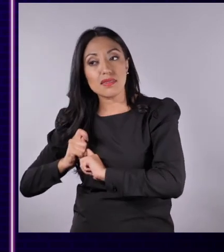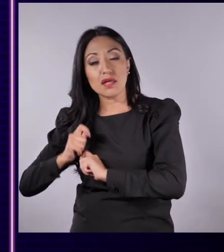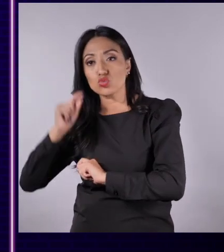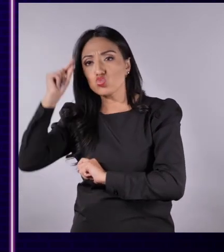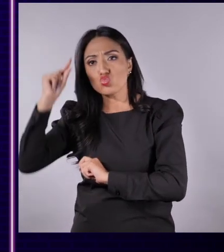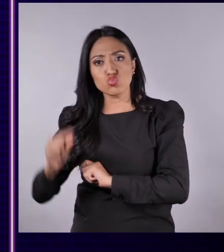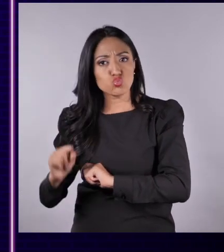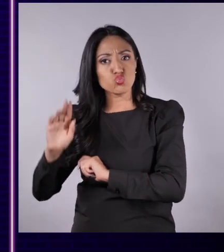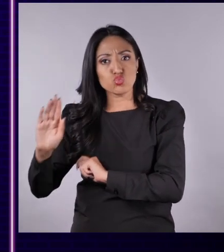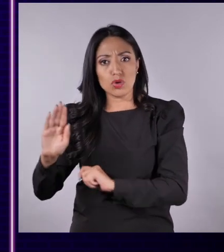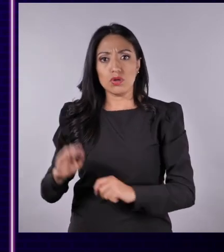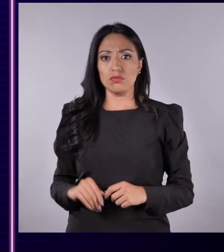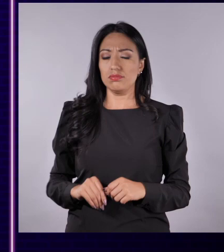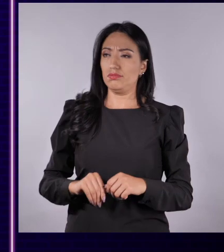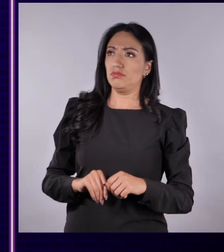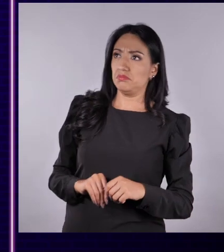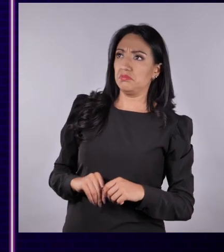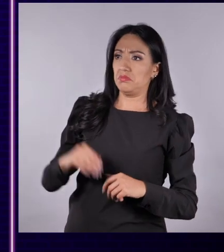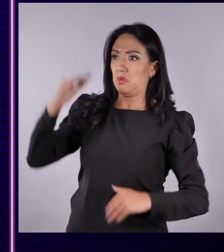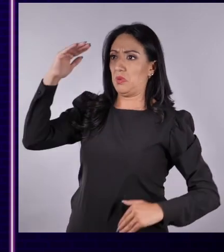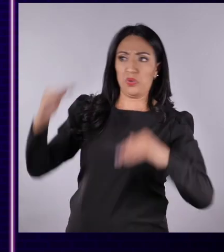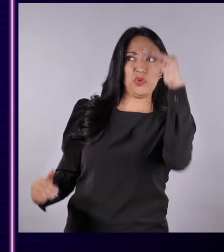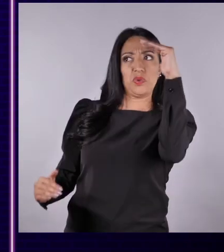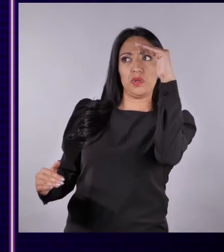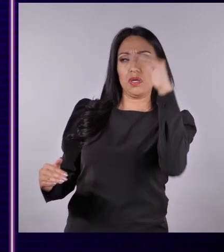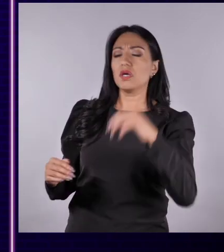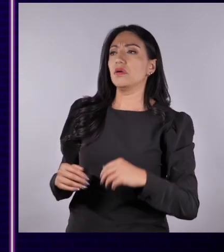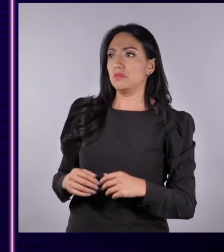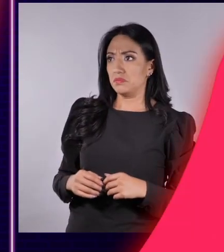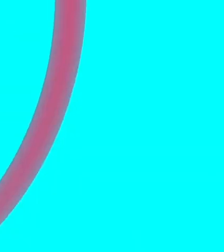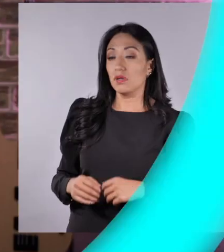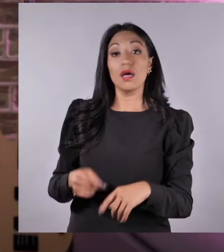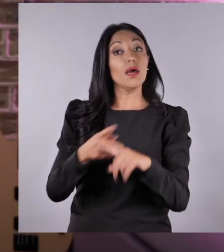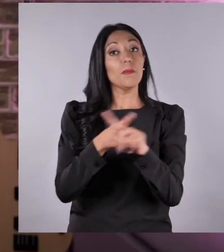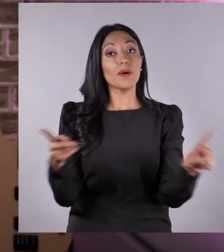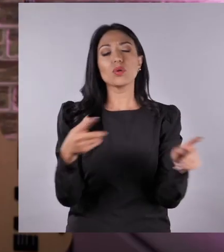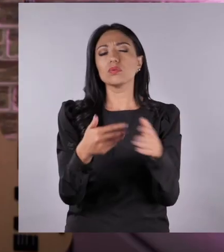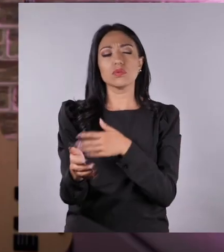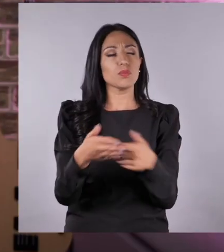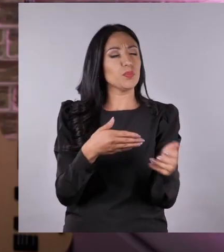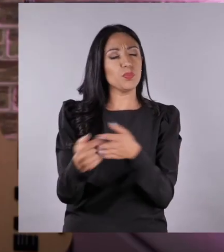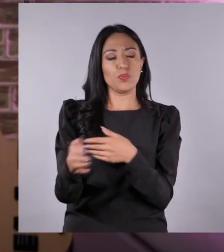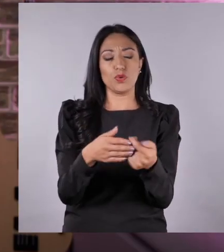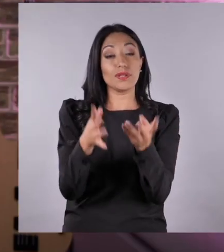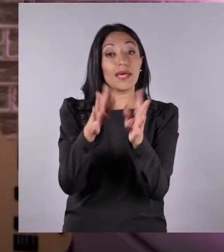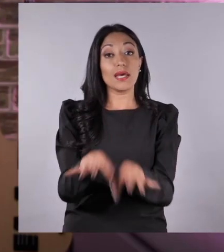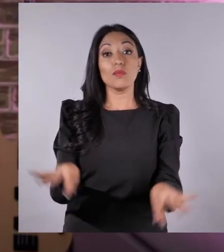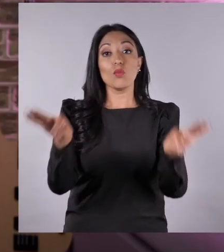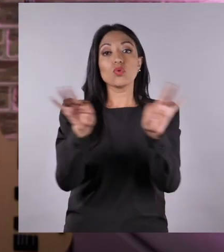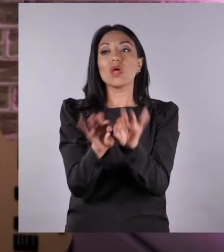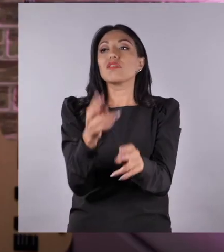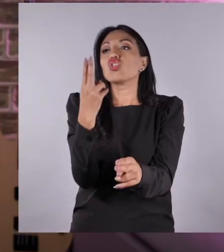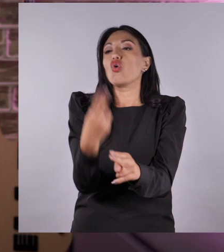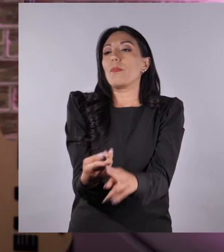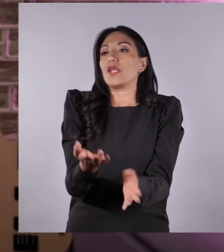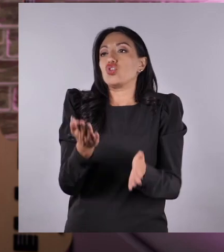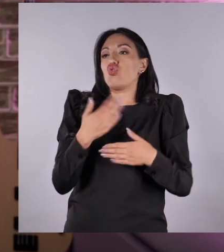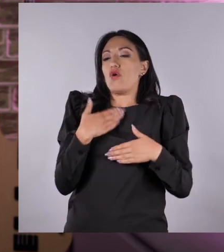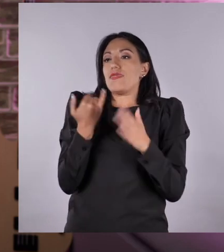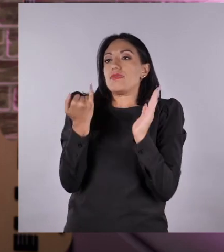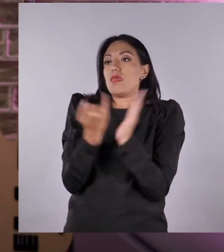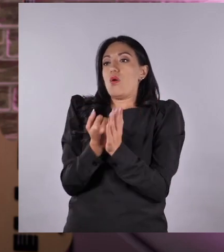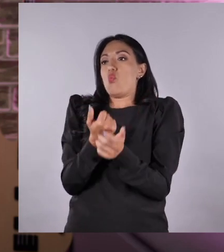indígenas. ¡Guau! Es una gran diferencia. Sí, pero lo importante es que no importa cómo se